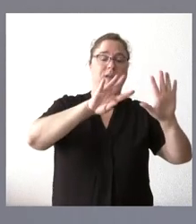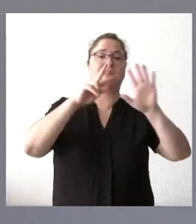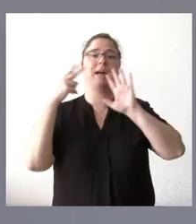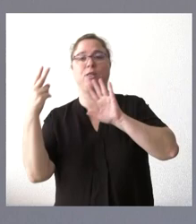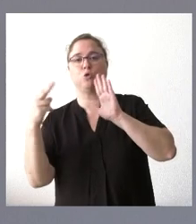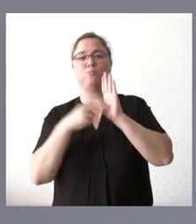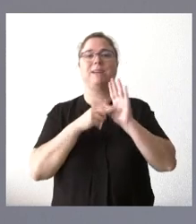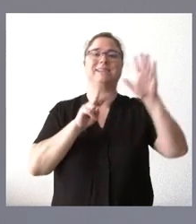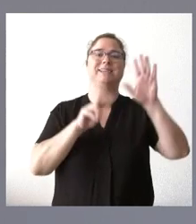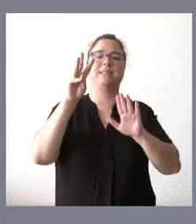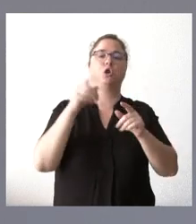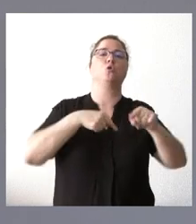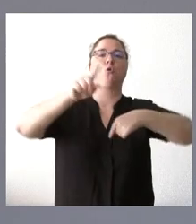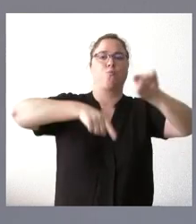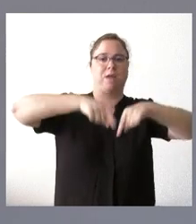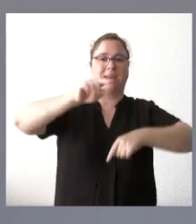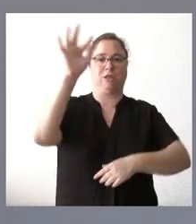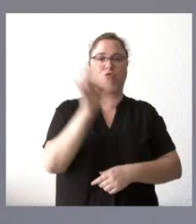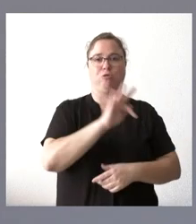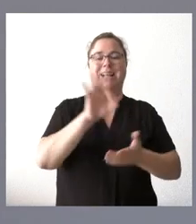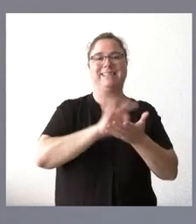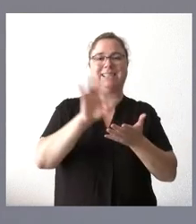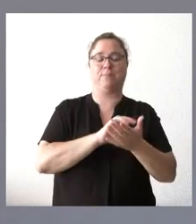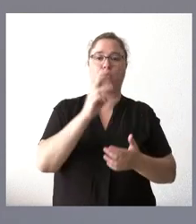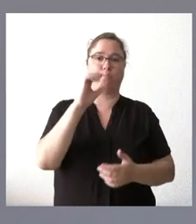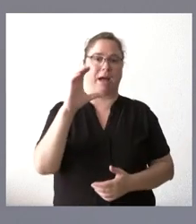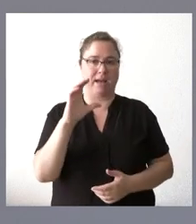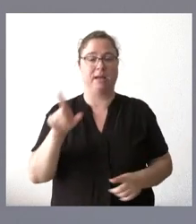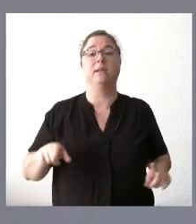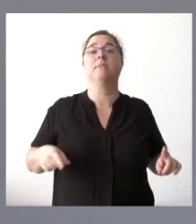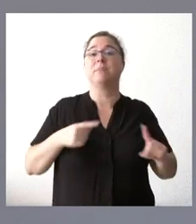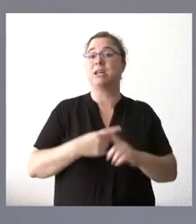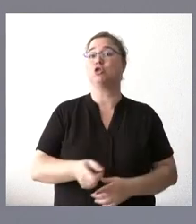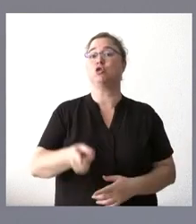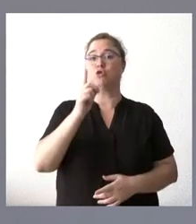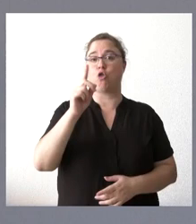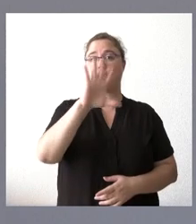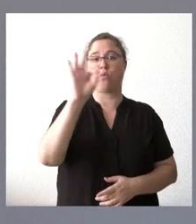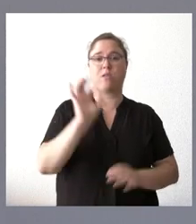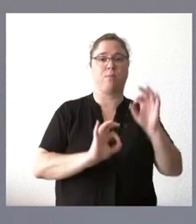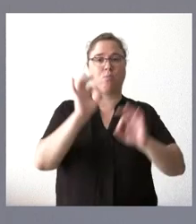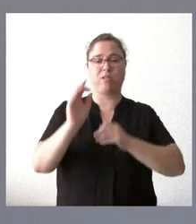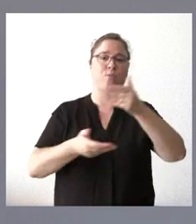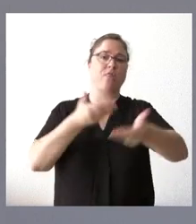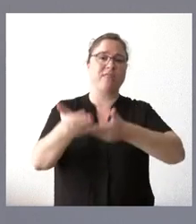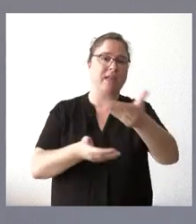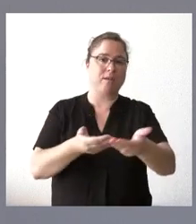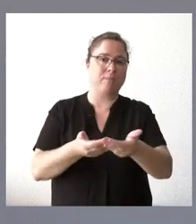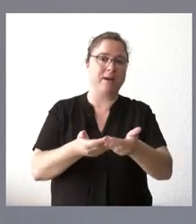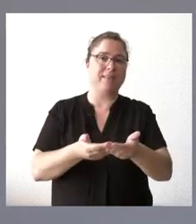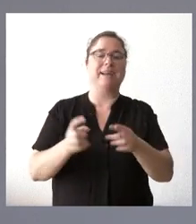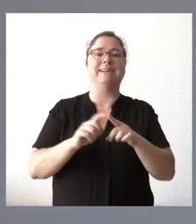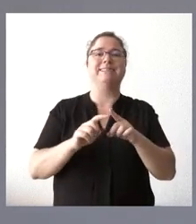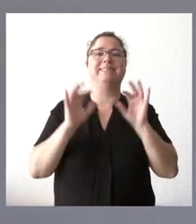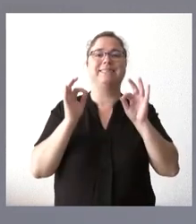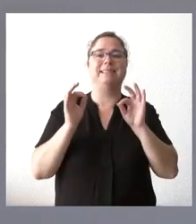viajeros en el total de los servicios BAC, teniendo en cuenta que tan solo el 50% de la demanda total era de carácter